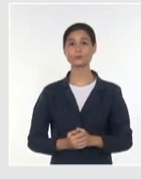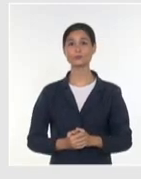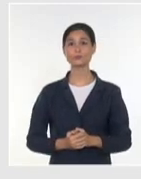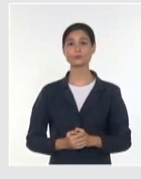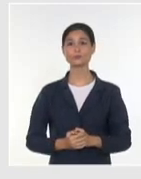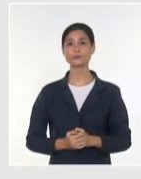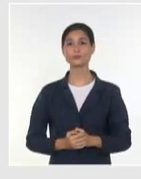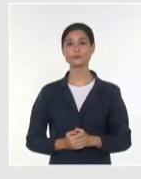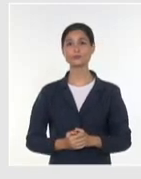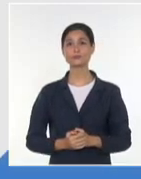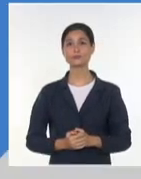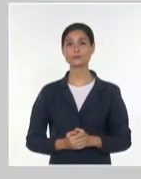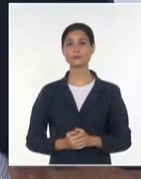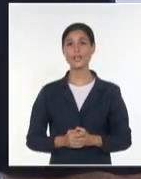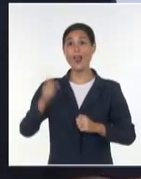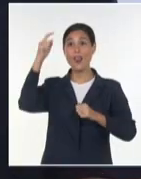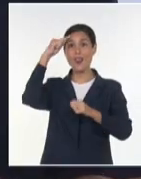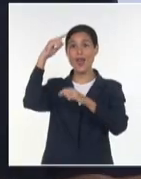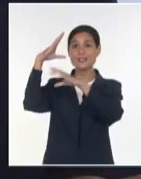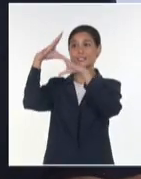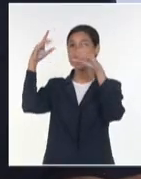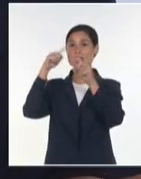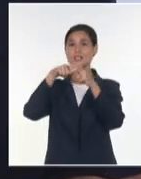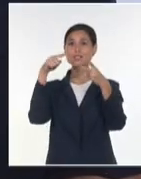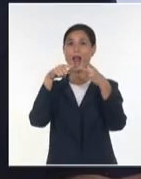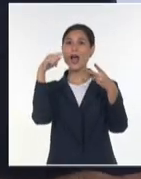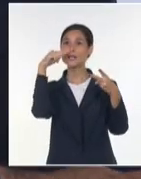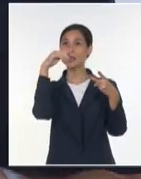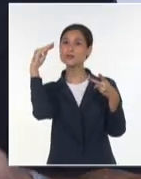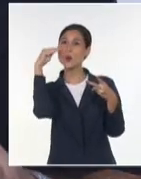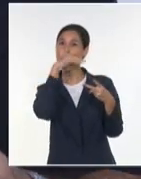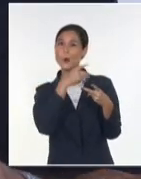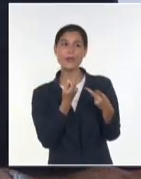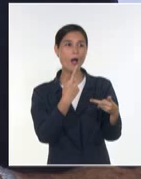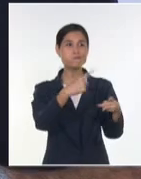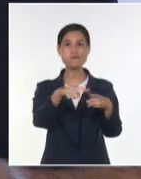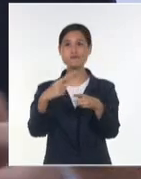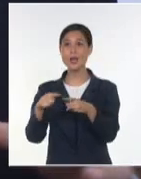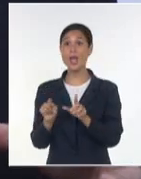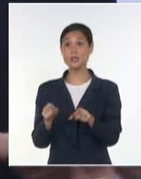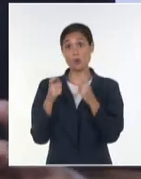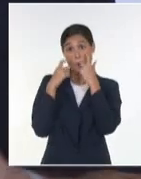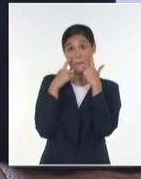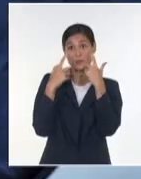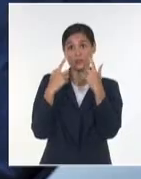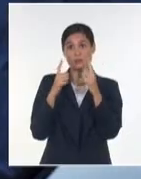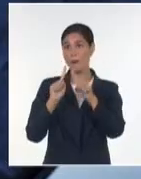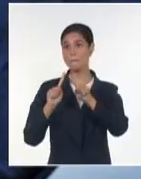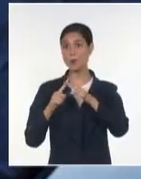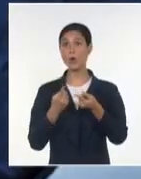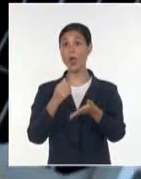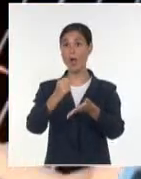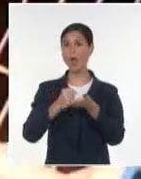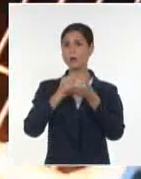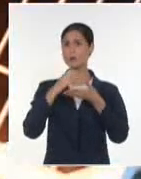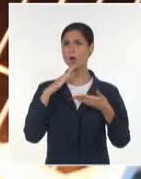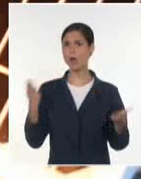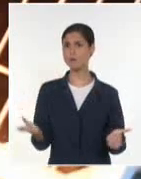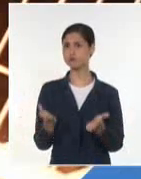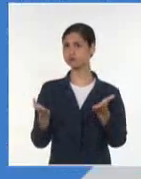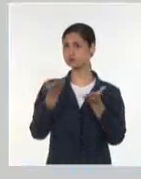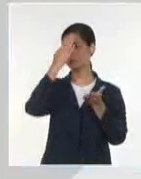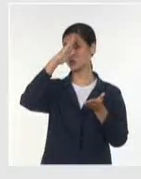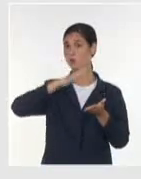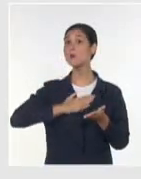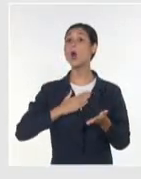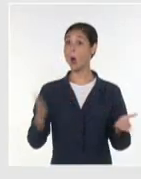La aplicación de la ciencia, la tecnología y la innovación realmente es clave para el desarrollo de cualquier nación y que sea un desarrollo